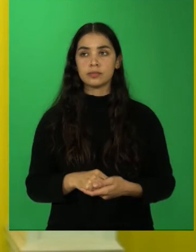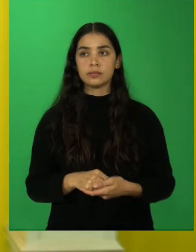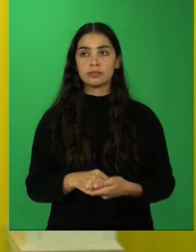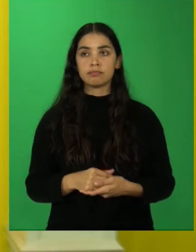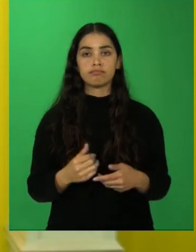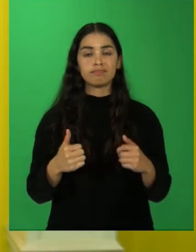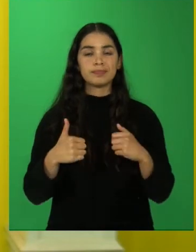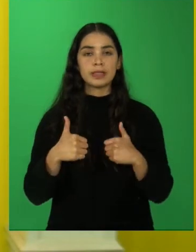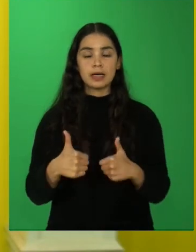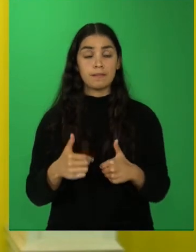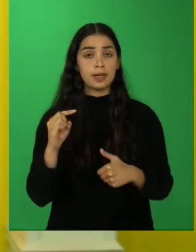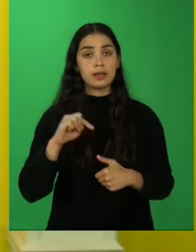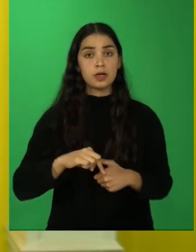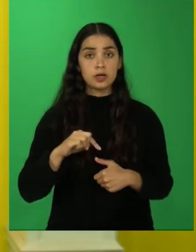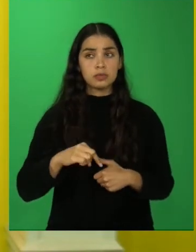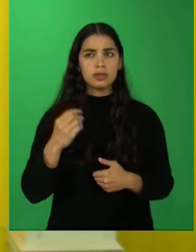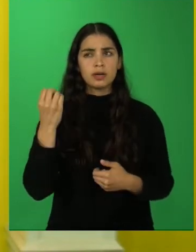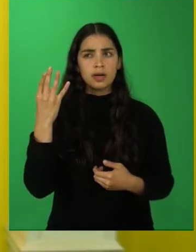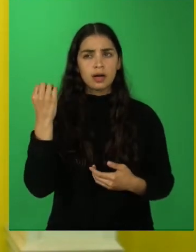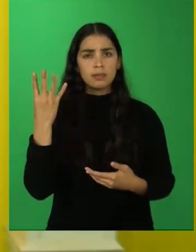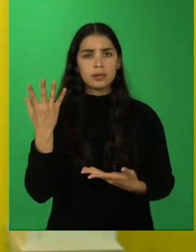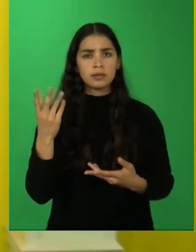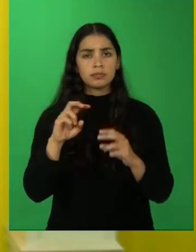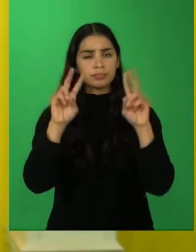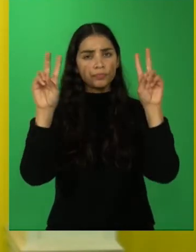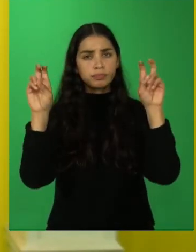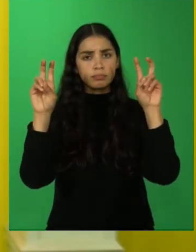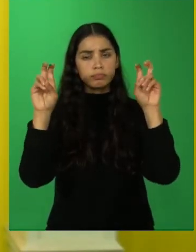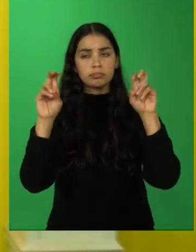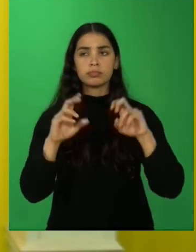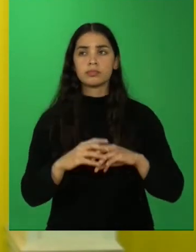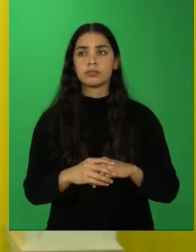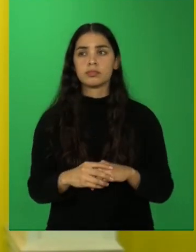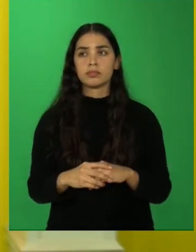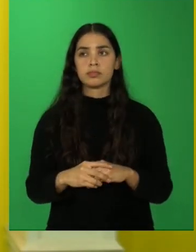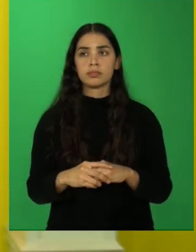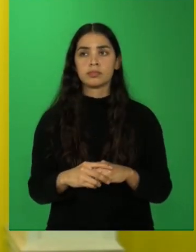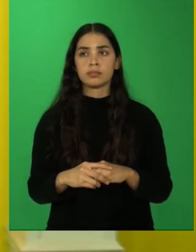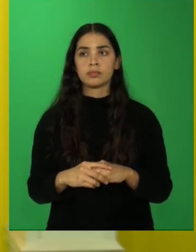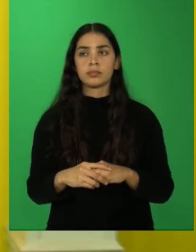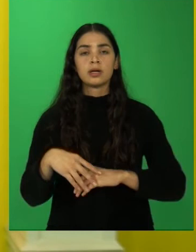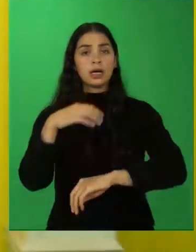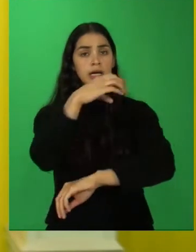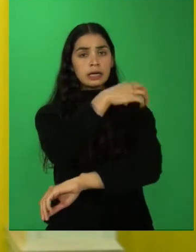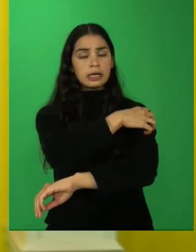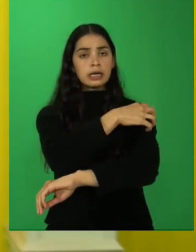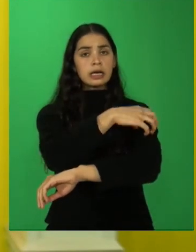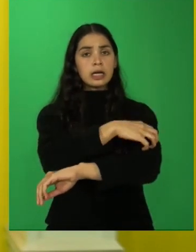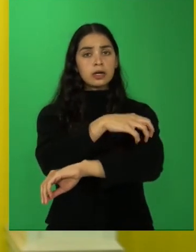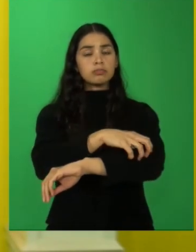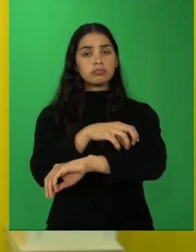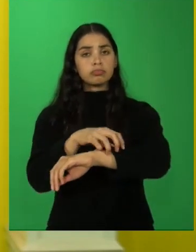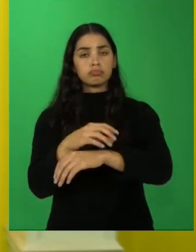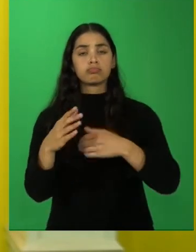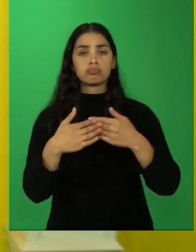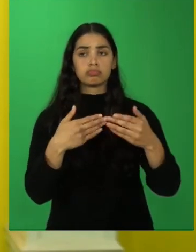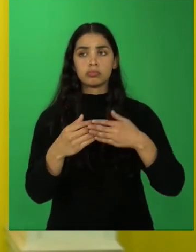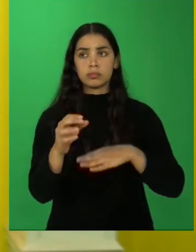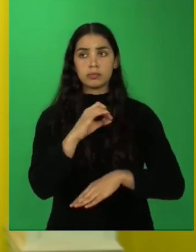Bien, el día de hoy hemos aprendido sobre las regiones naturales de Chile.